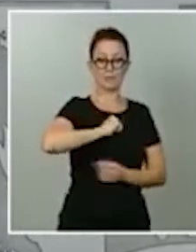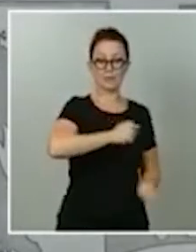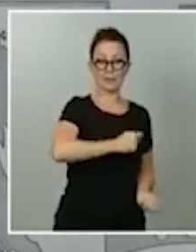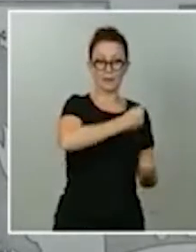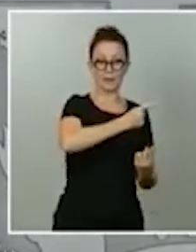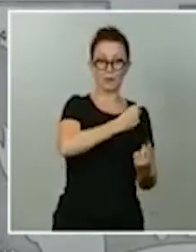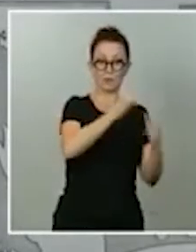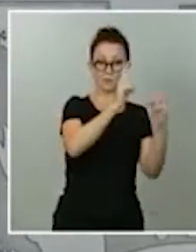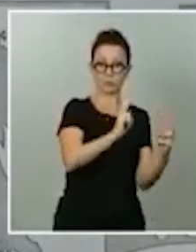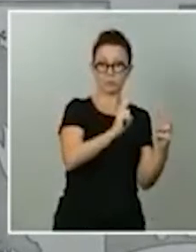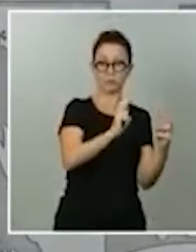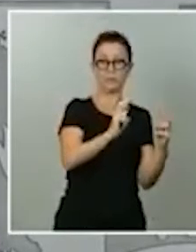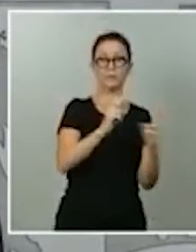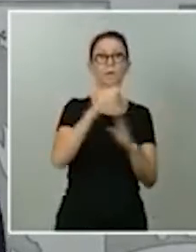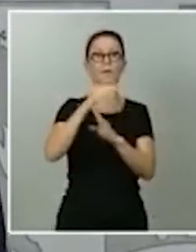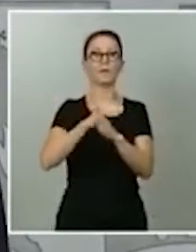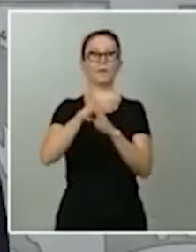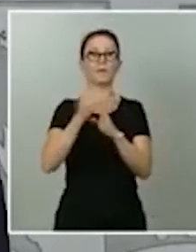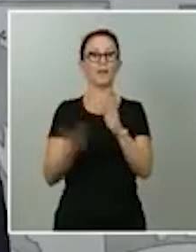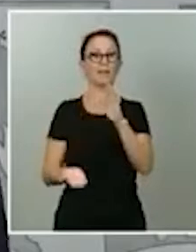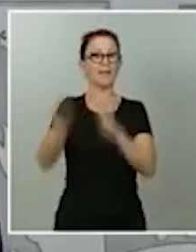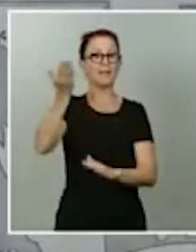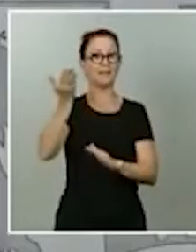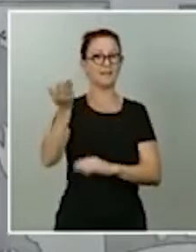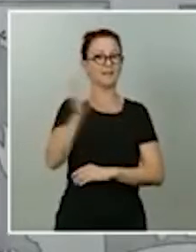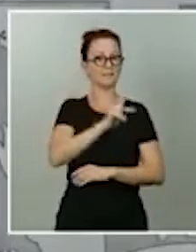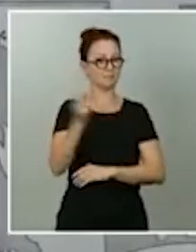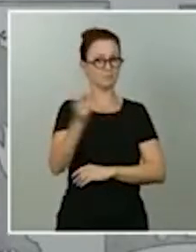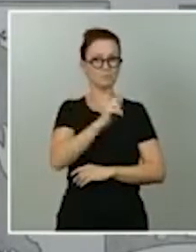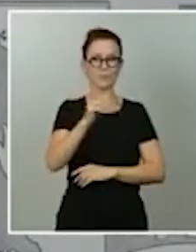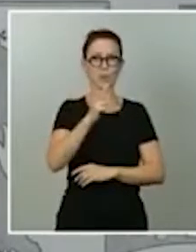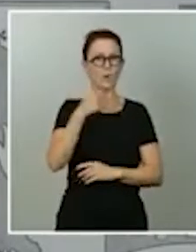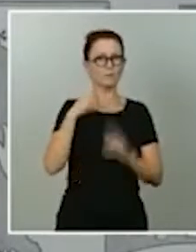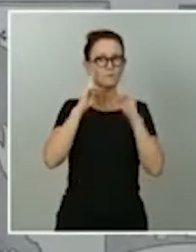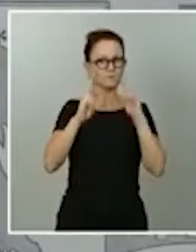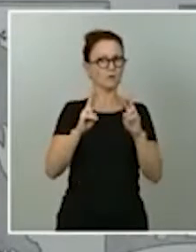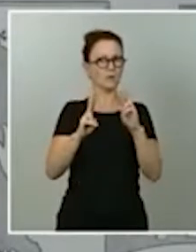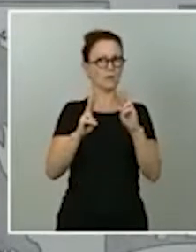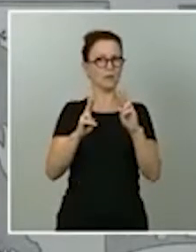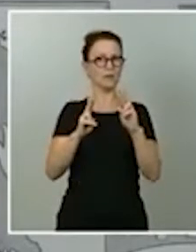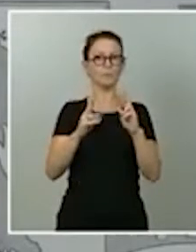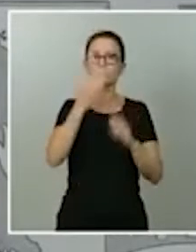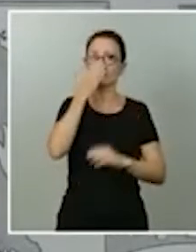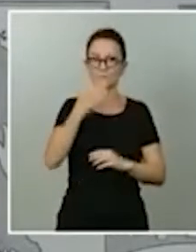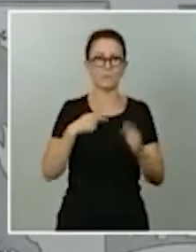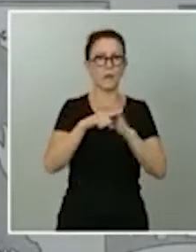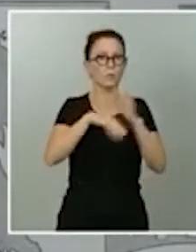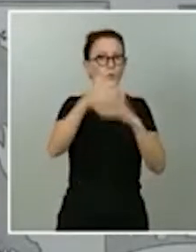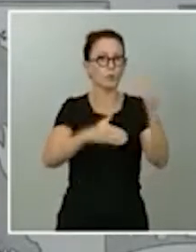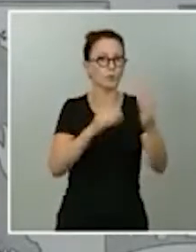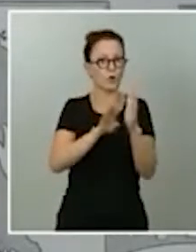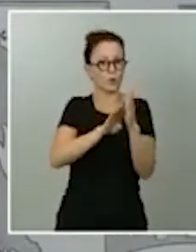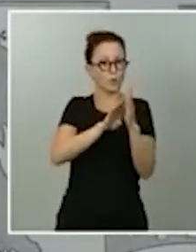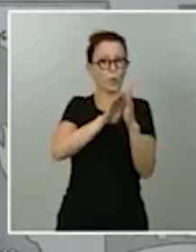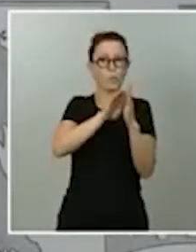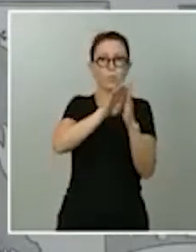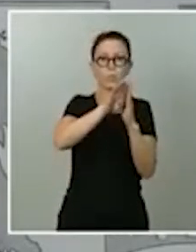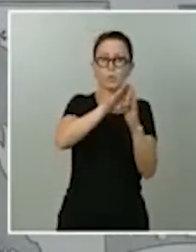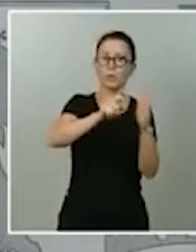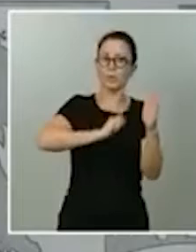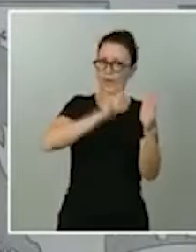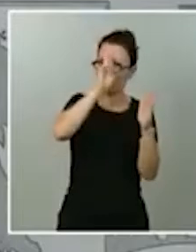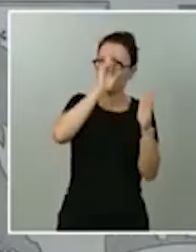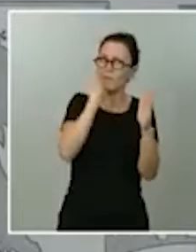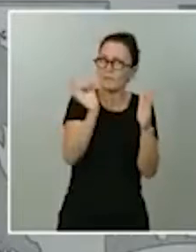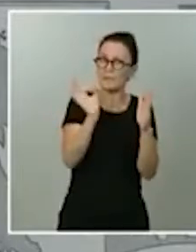de altas que se están produciendo en los hospitales. ¿La evolución es preocupante? Sí lo es. Por eso tenemos que estar vigilantes, pero también